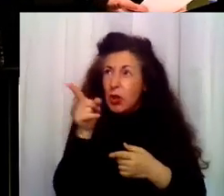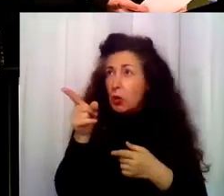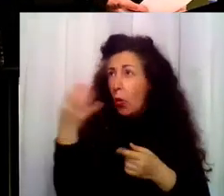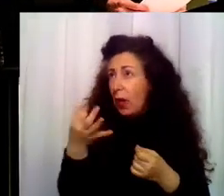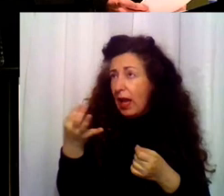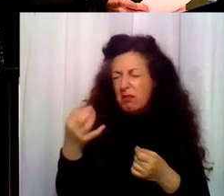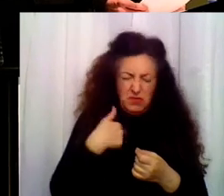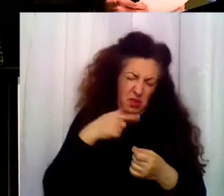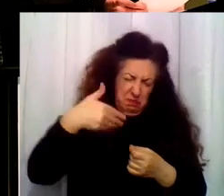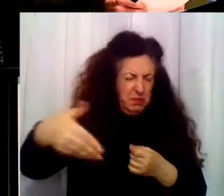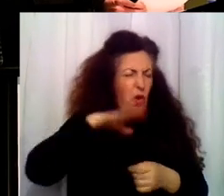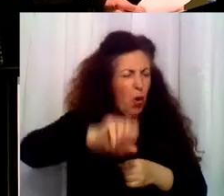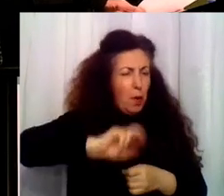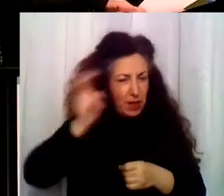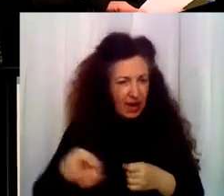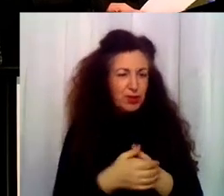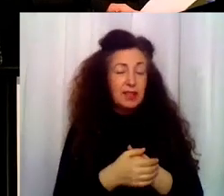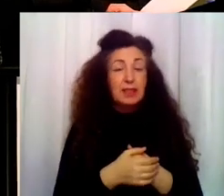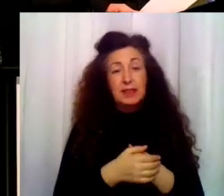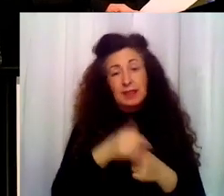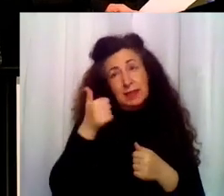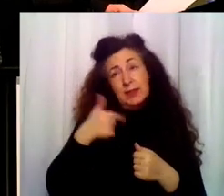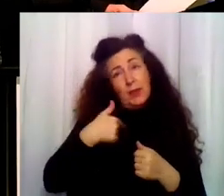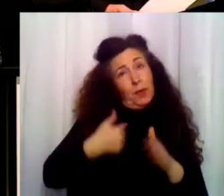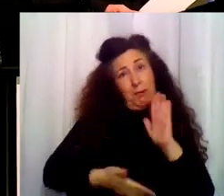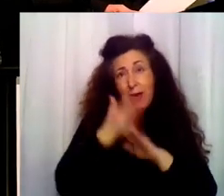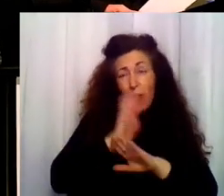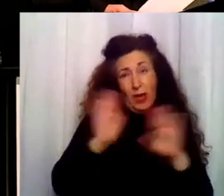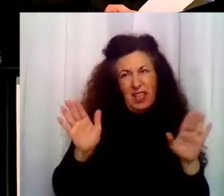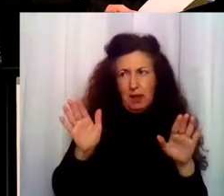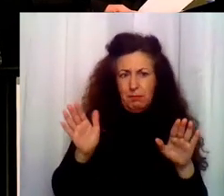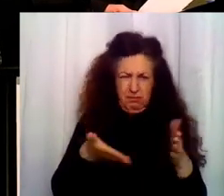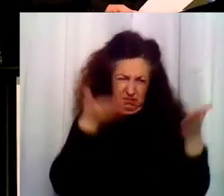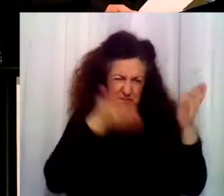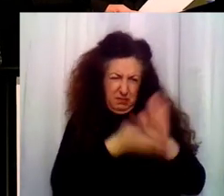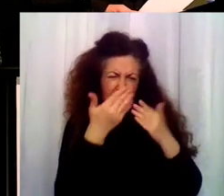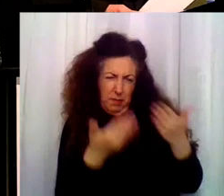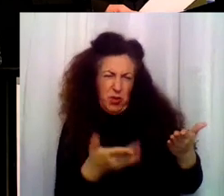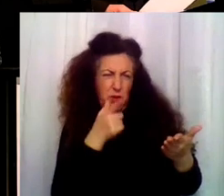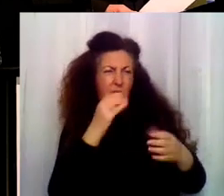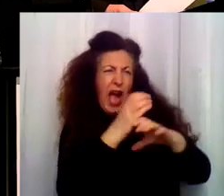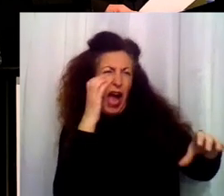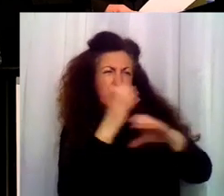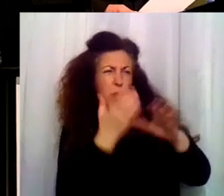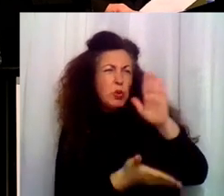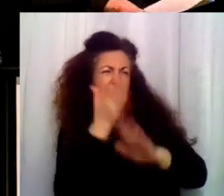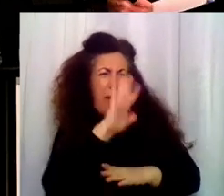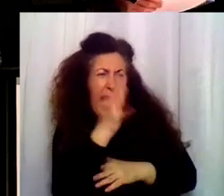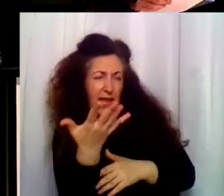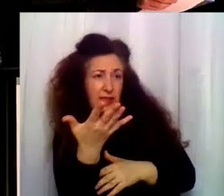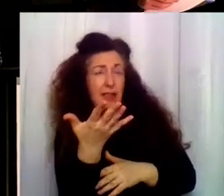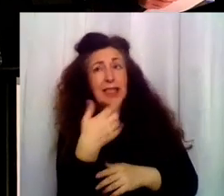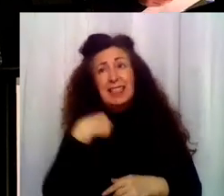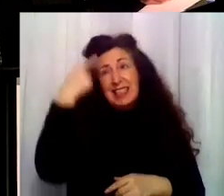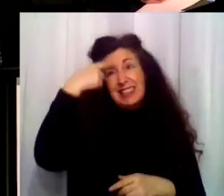Eh... Yo voy a tener que irme ya. Pero si el autobús no sale hasta las cinco. Ya, pero es que me ha traído Pepe en el coche